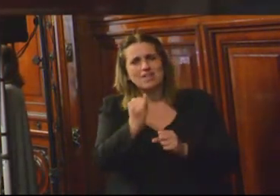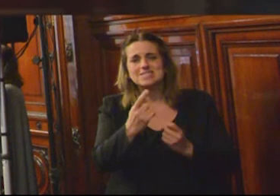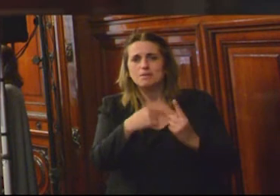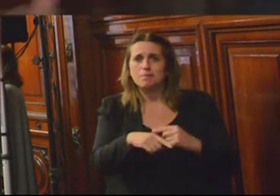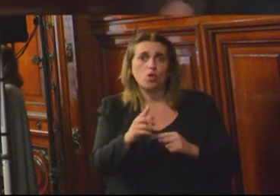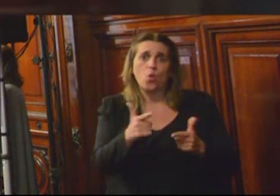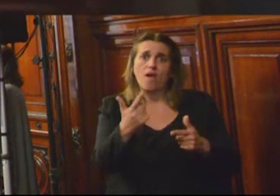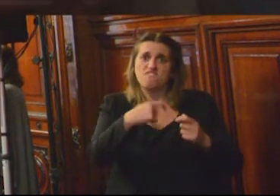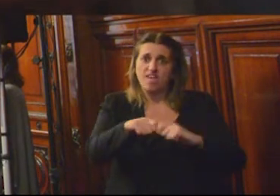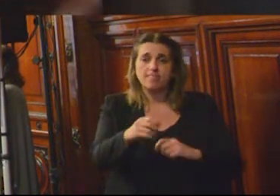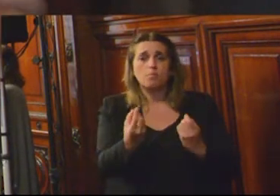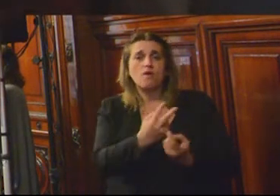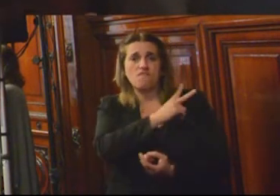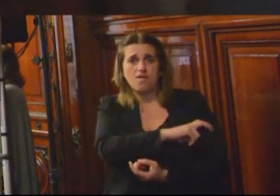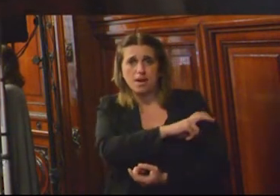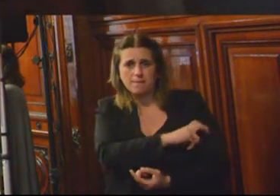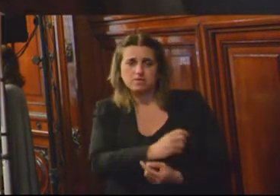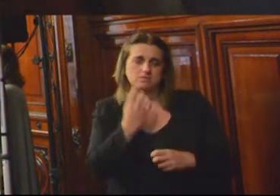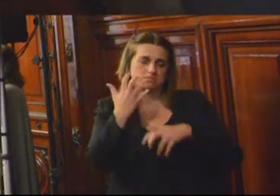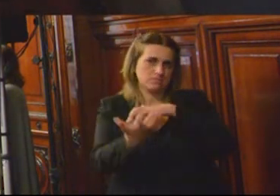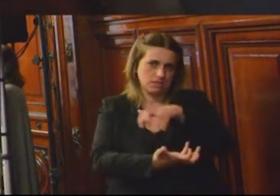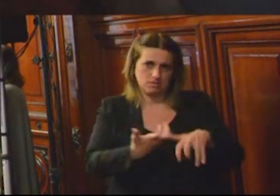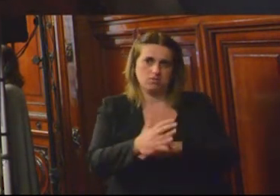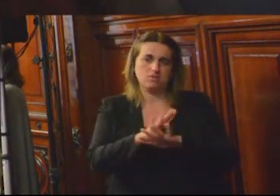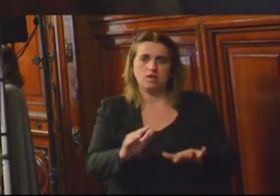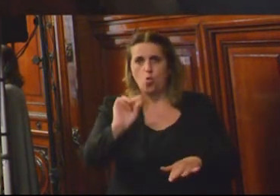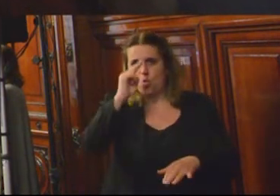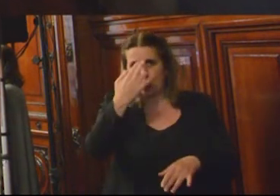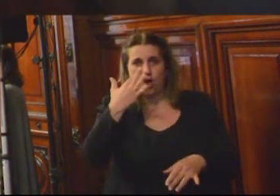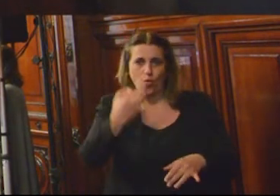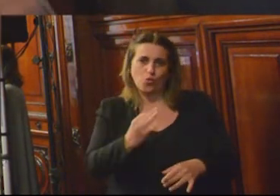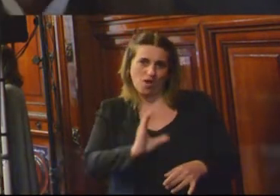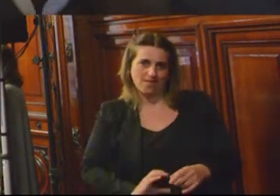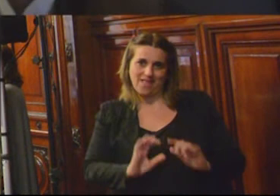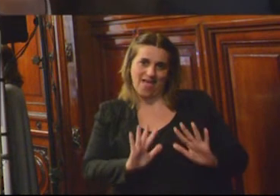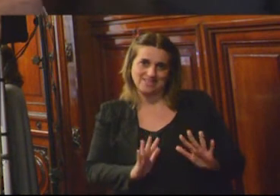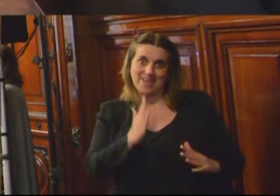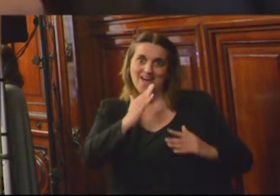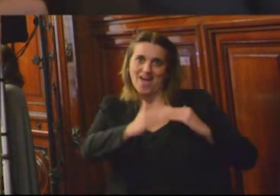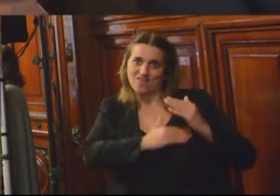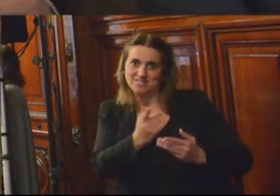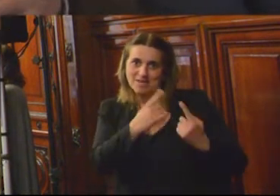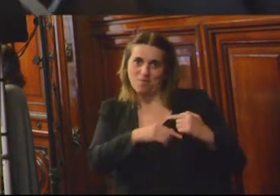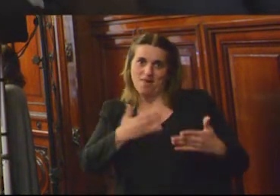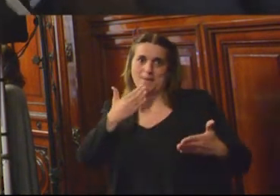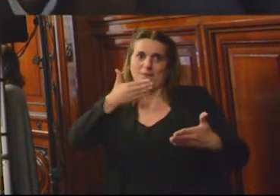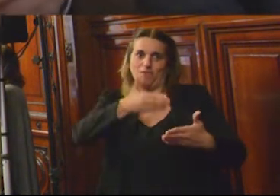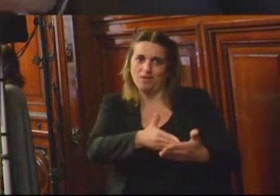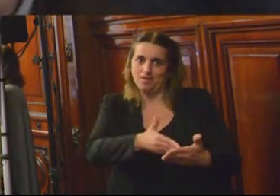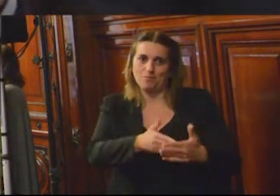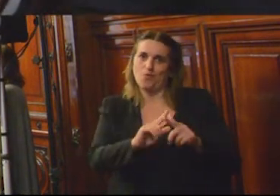se hicieron las farmacias, bueno, hay un lío. El Uruguay es medio característico en esto, avanzamos, pero nos frenamos, o